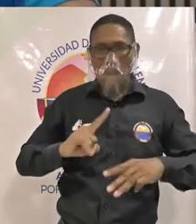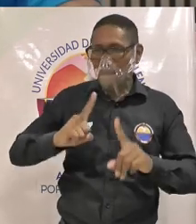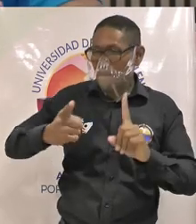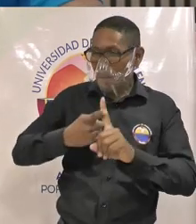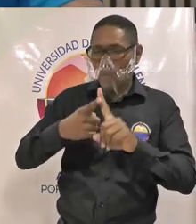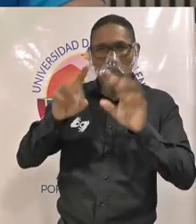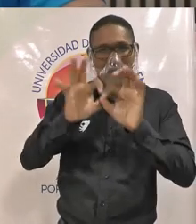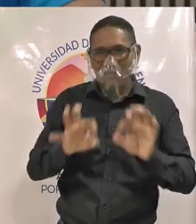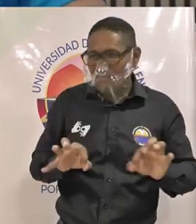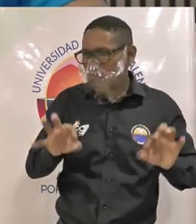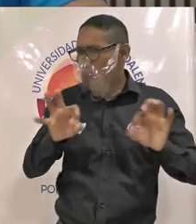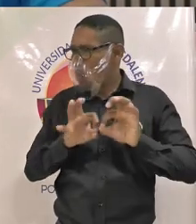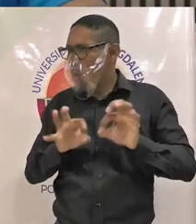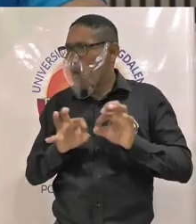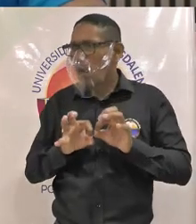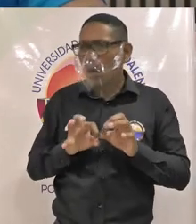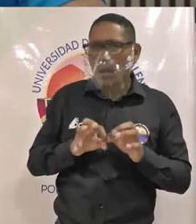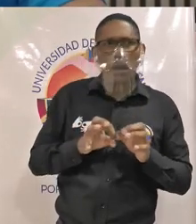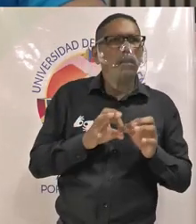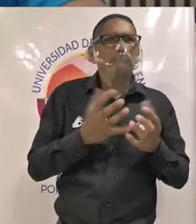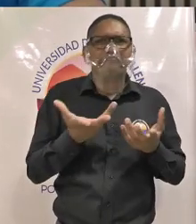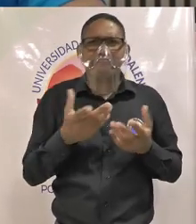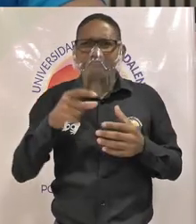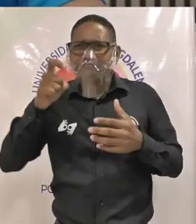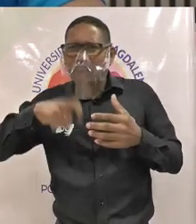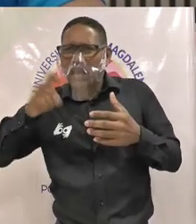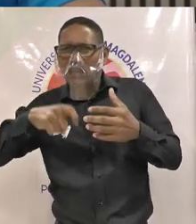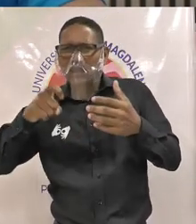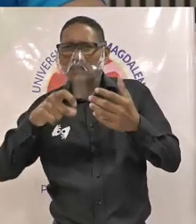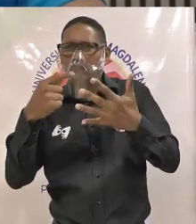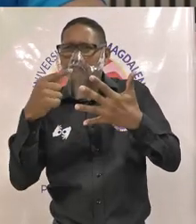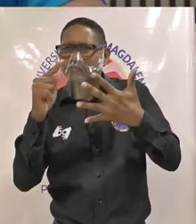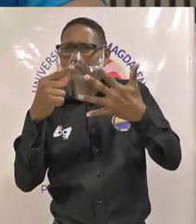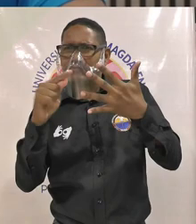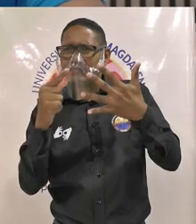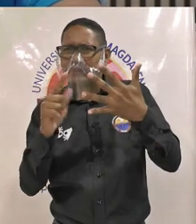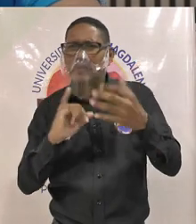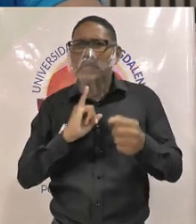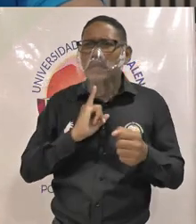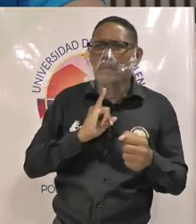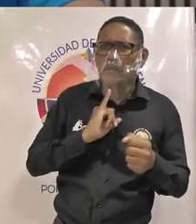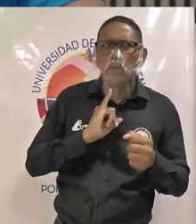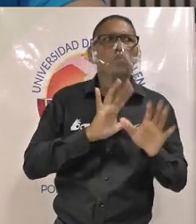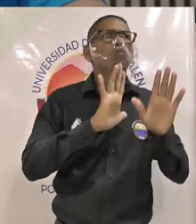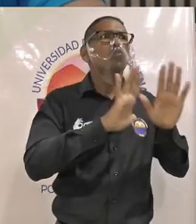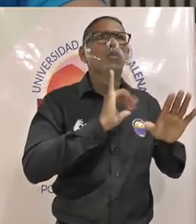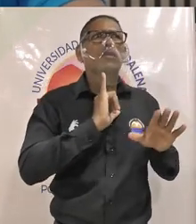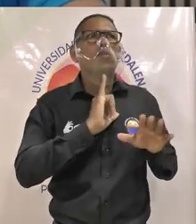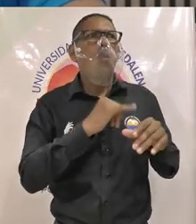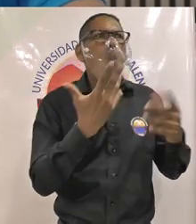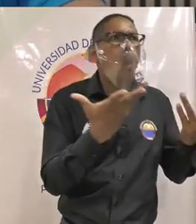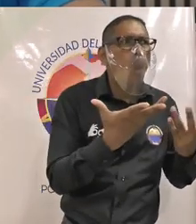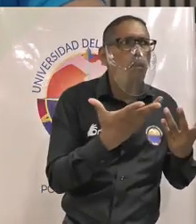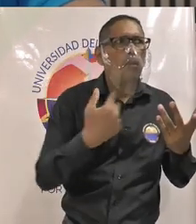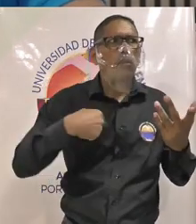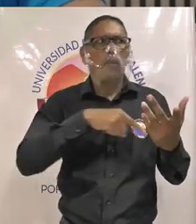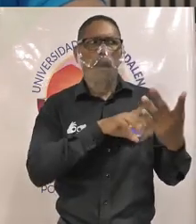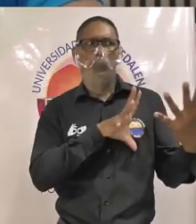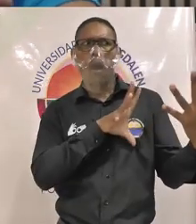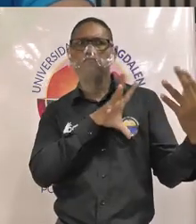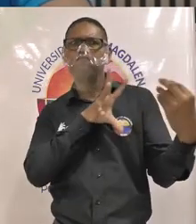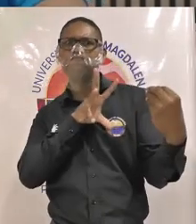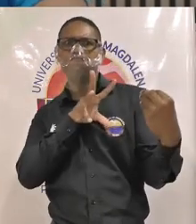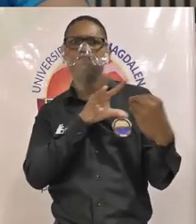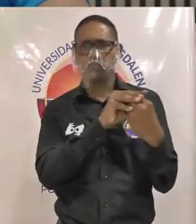es caracterizar cuáles son las prioridades necesarias en cuanto al lenguaje que mantienen ellos y cómo lo podemos acoplar a las